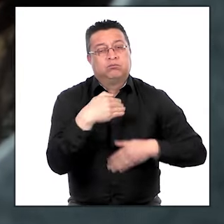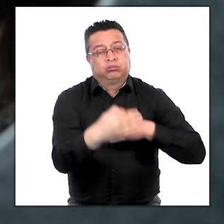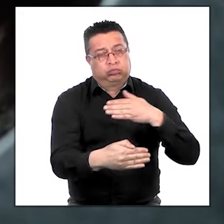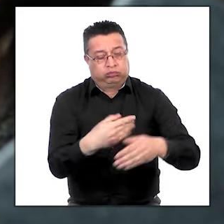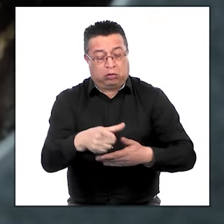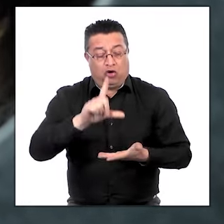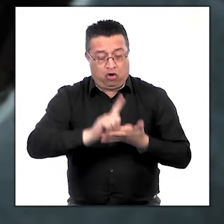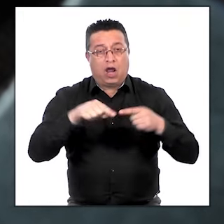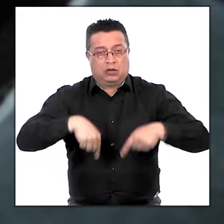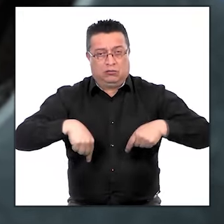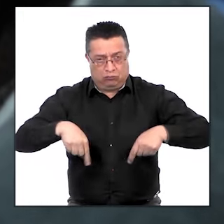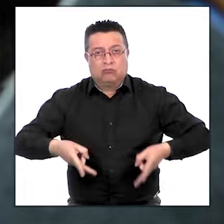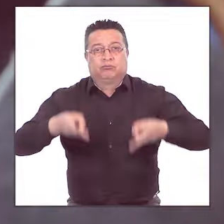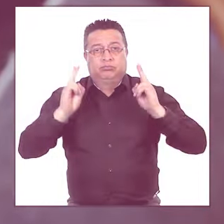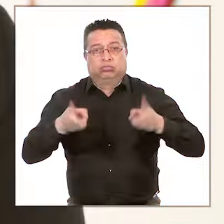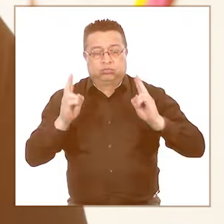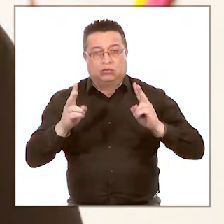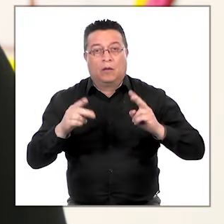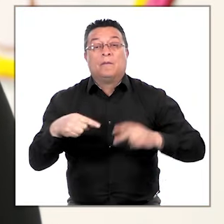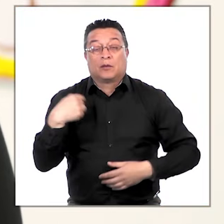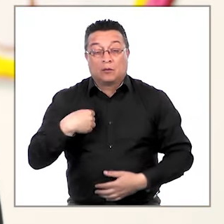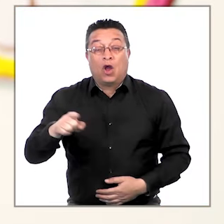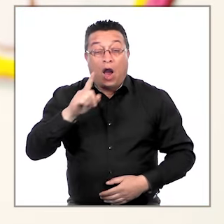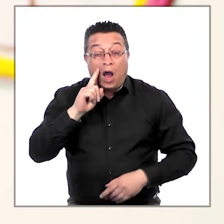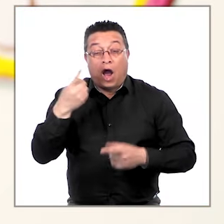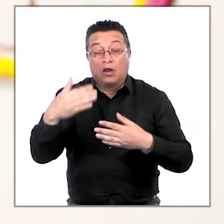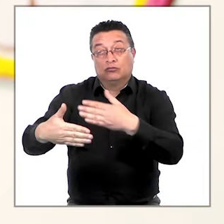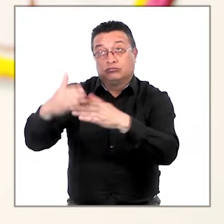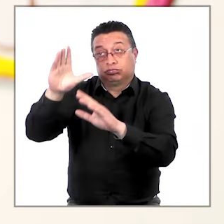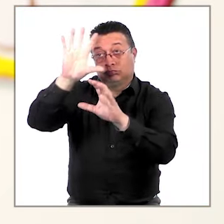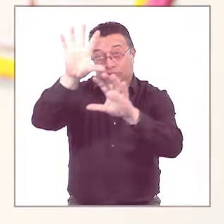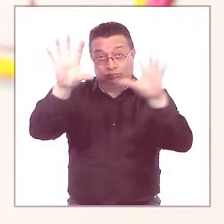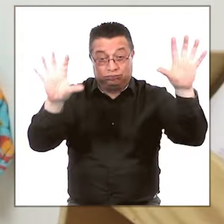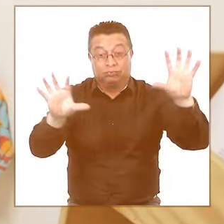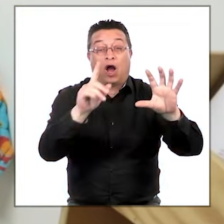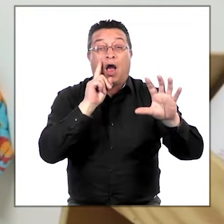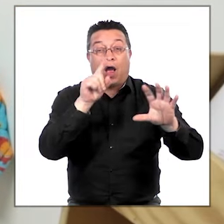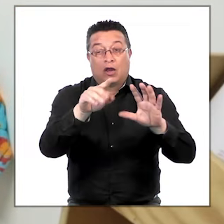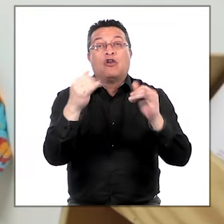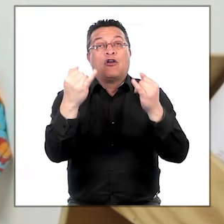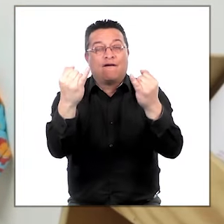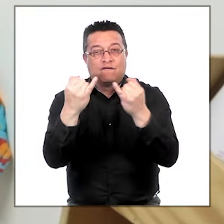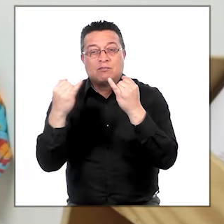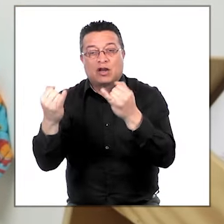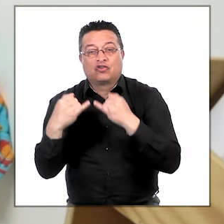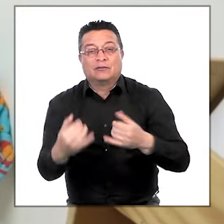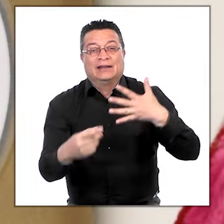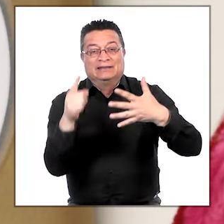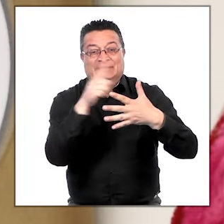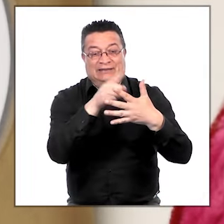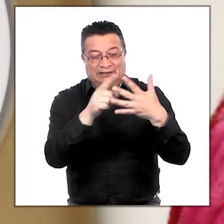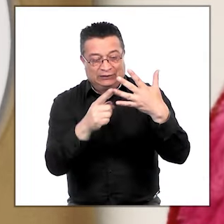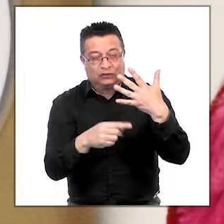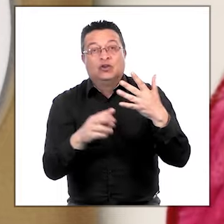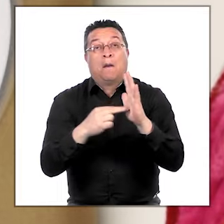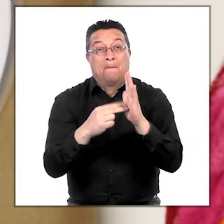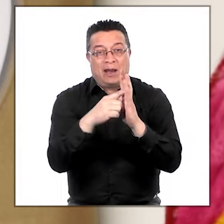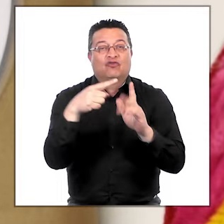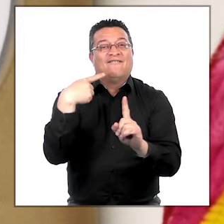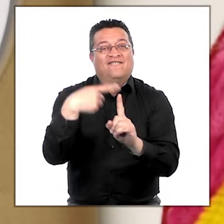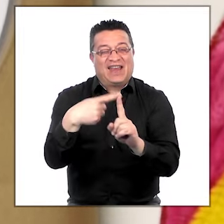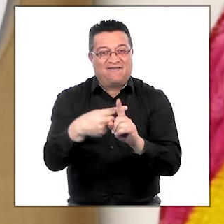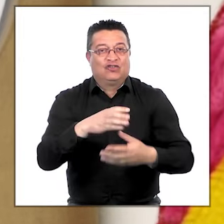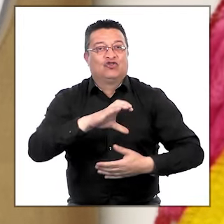realizándolo en nuestro extravenecimiento. Contamos con un diario mural de lactancia materna con información sobre los 5 pasos y beneficios de la